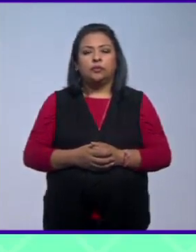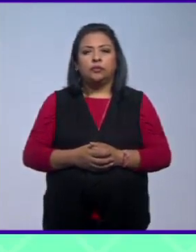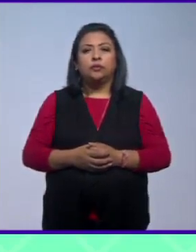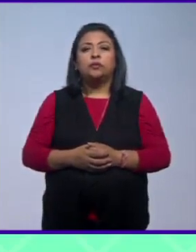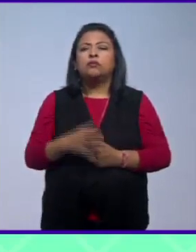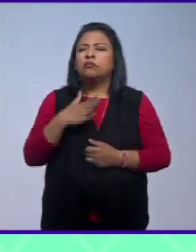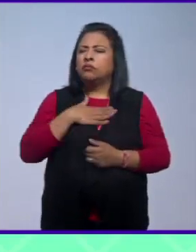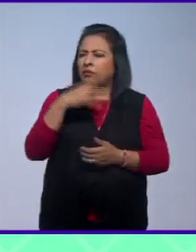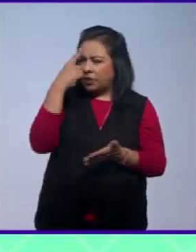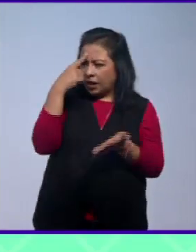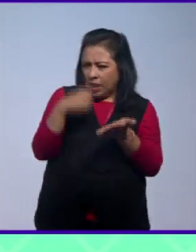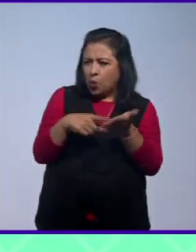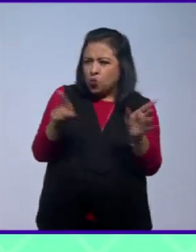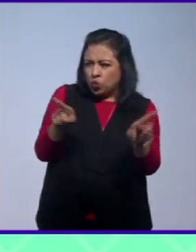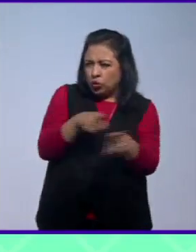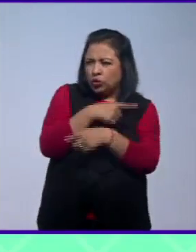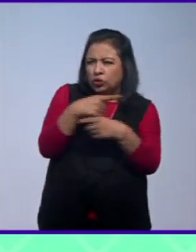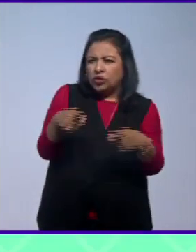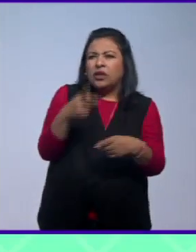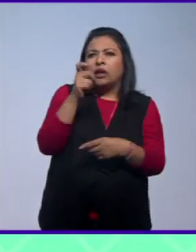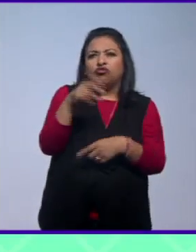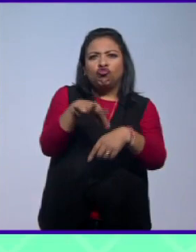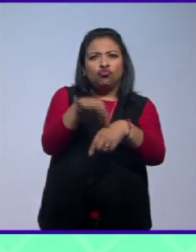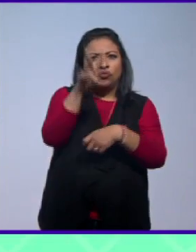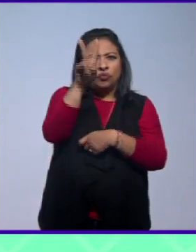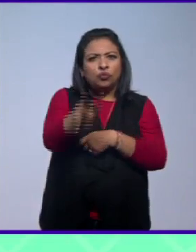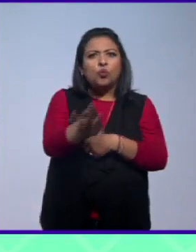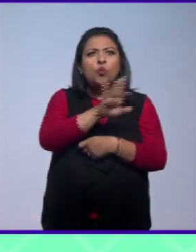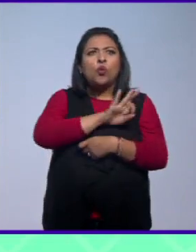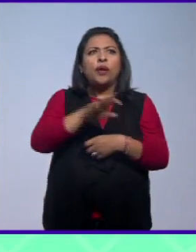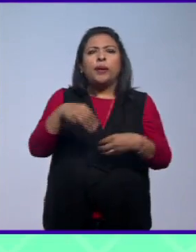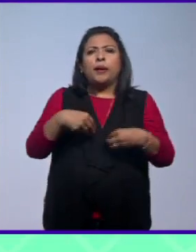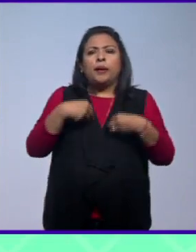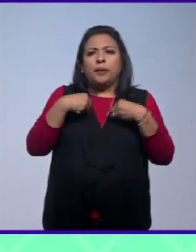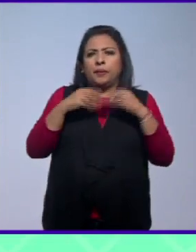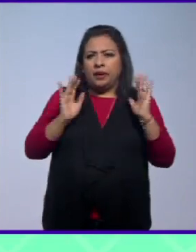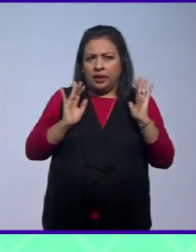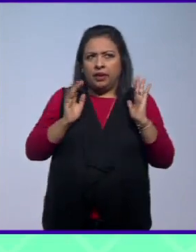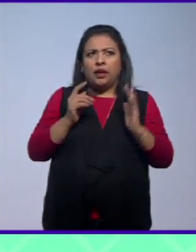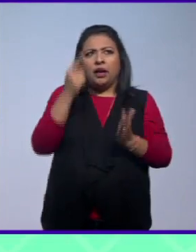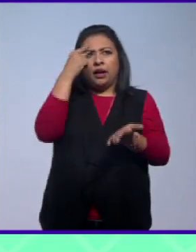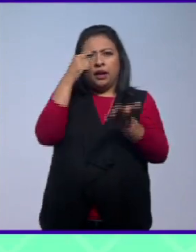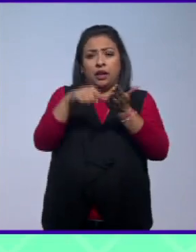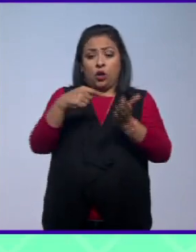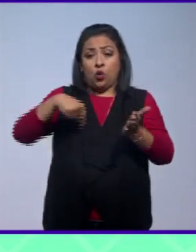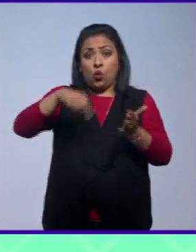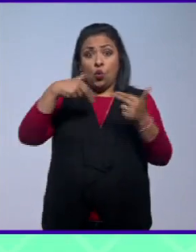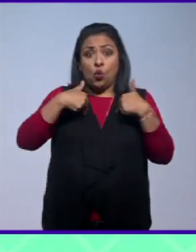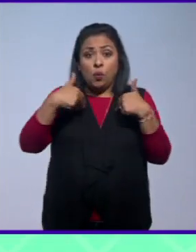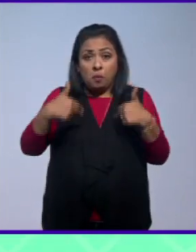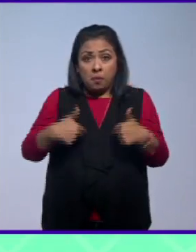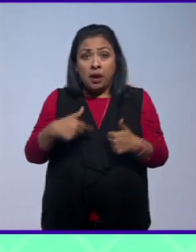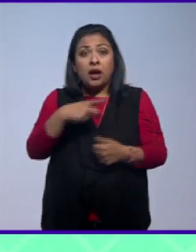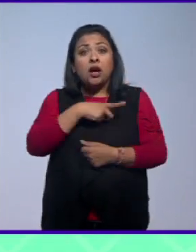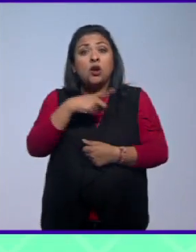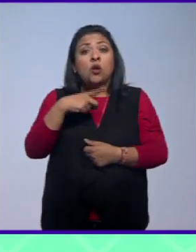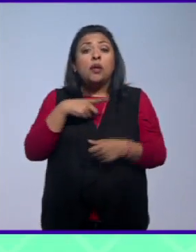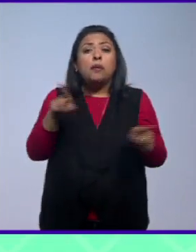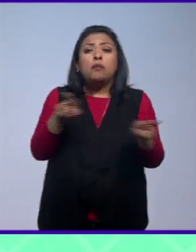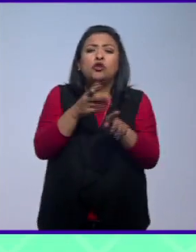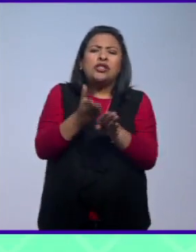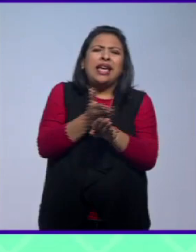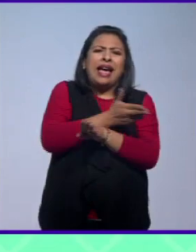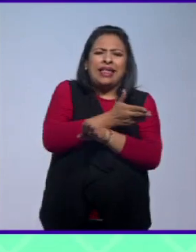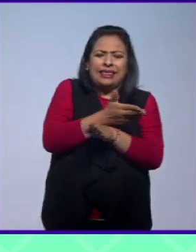Yo creo que la música es un ejemplo vivo de lo que puede ser la vida. Creo que el ser humano debe tener música desde